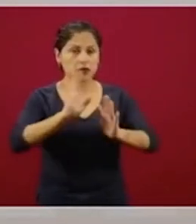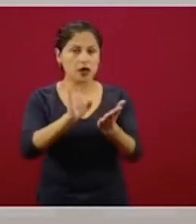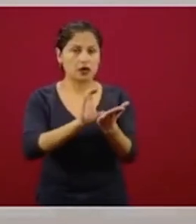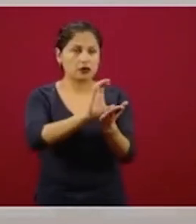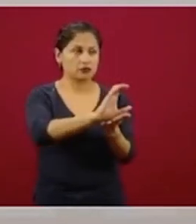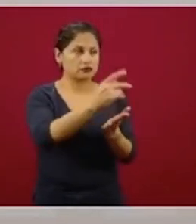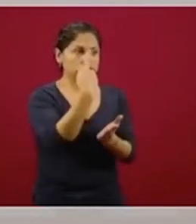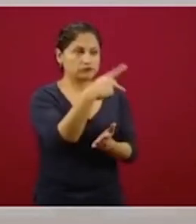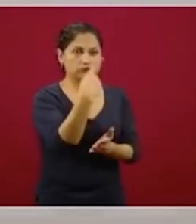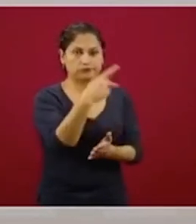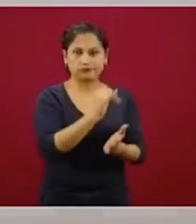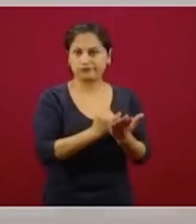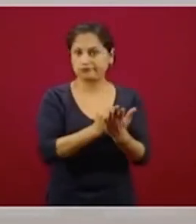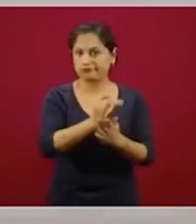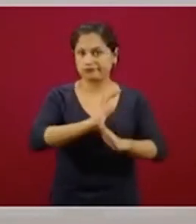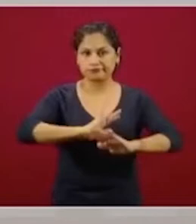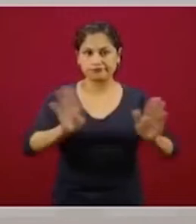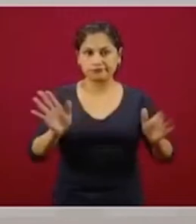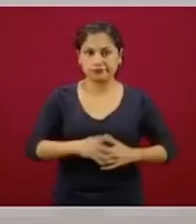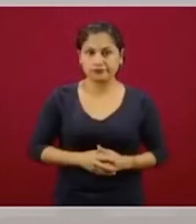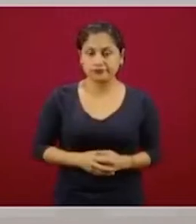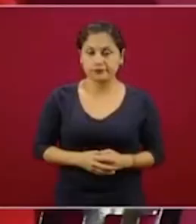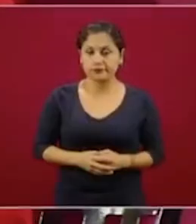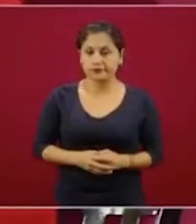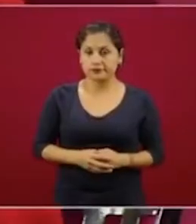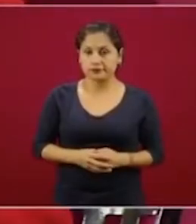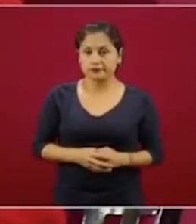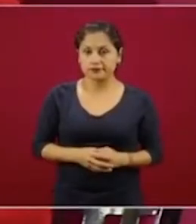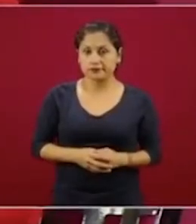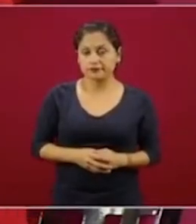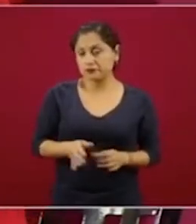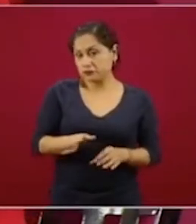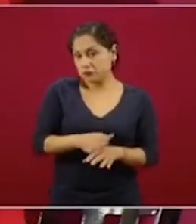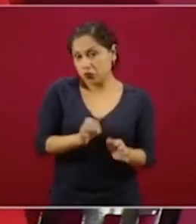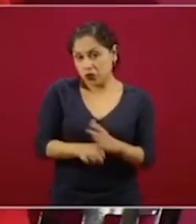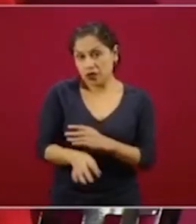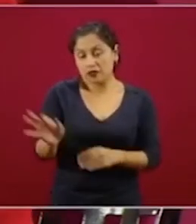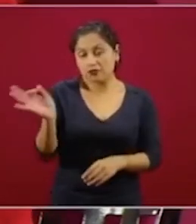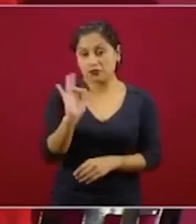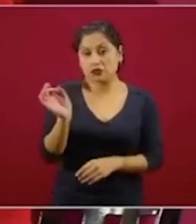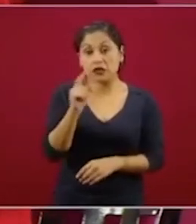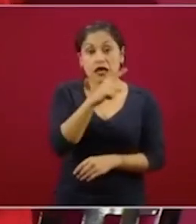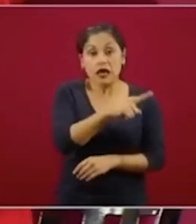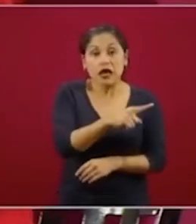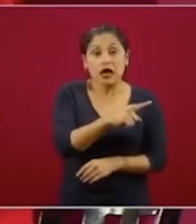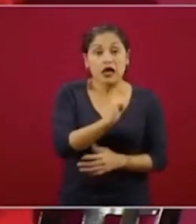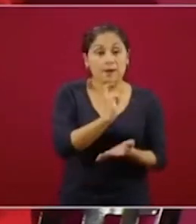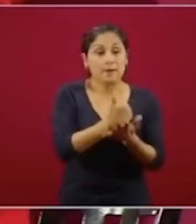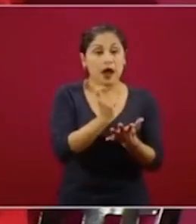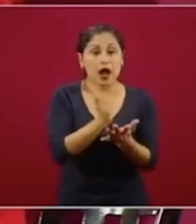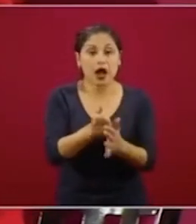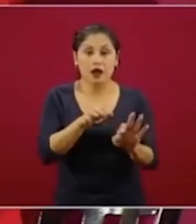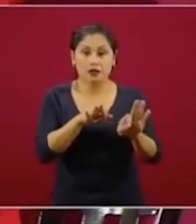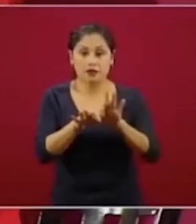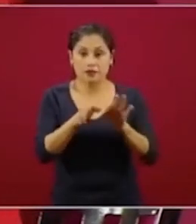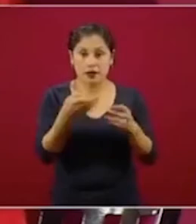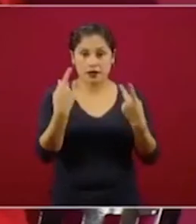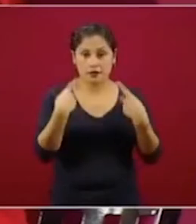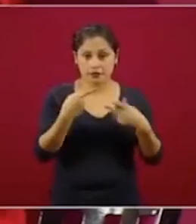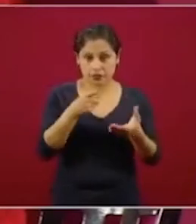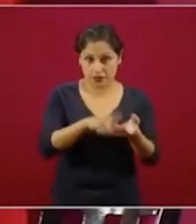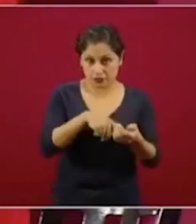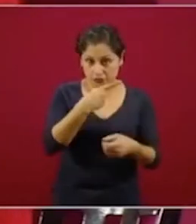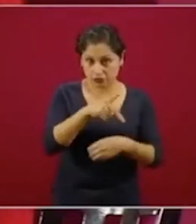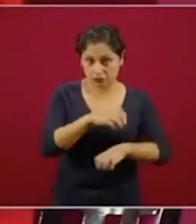apoyo financiero. Entonces, puede ser que si tenía a lo mejor que pagar la nómina o tenía algún atraso en algún otro